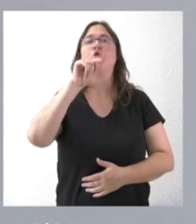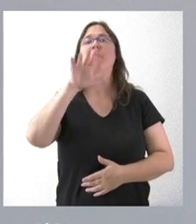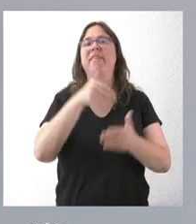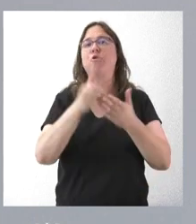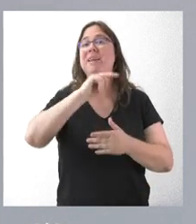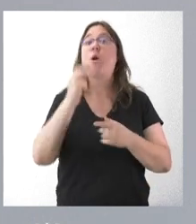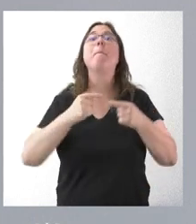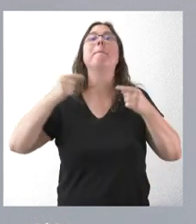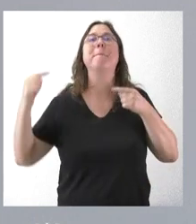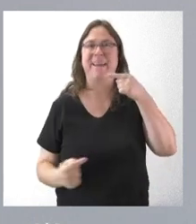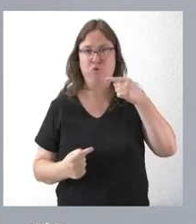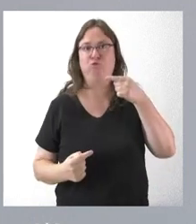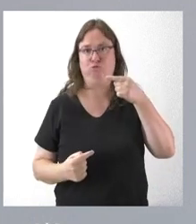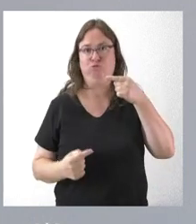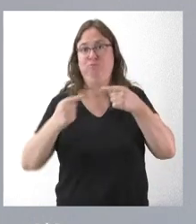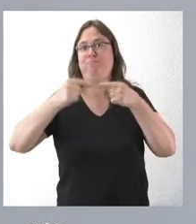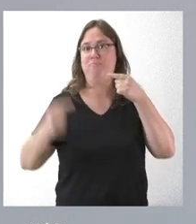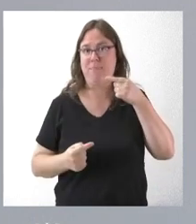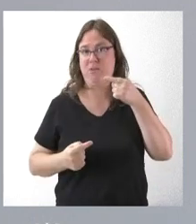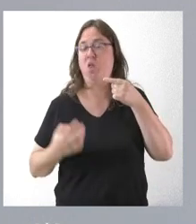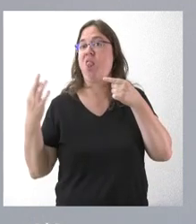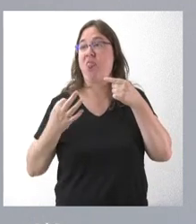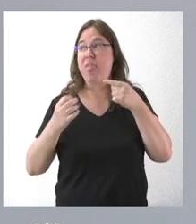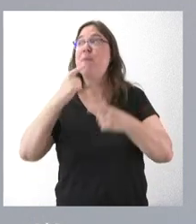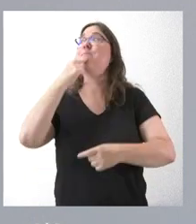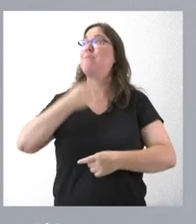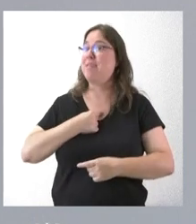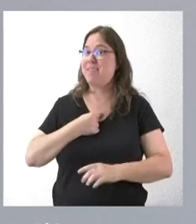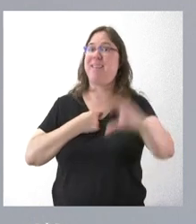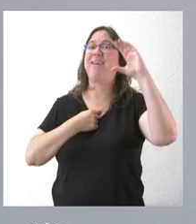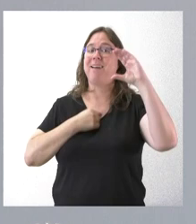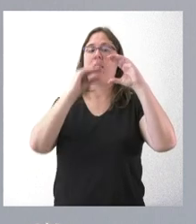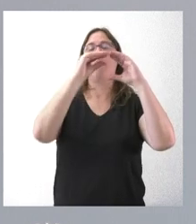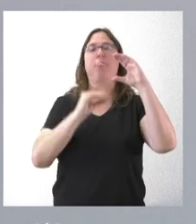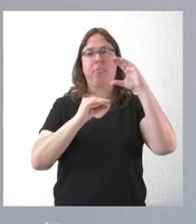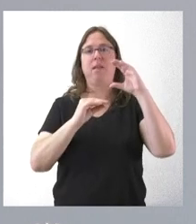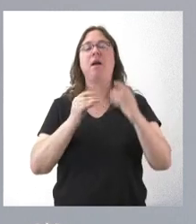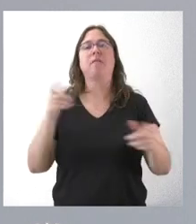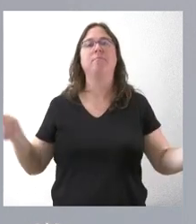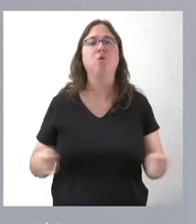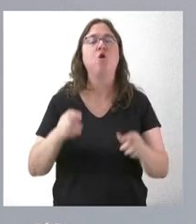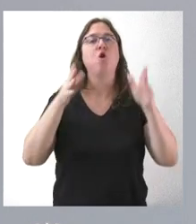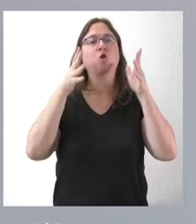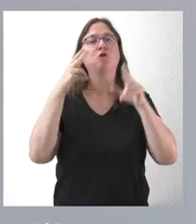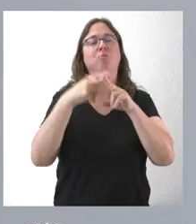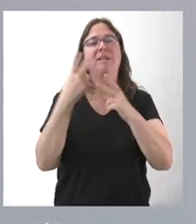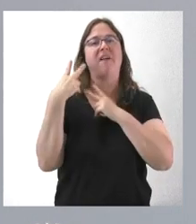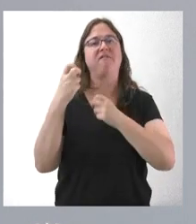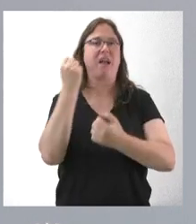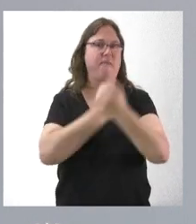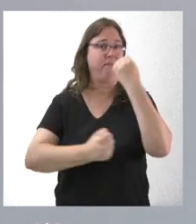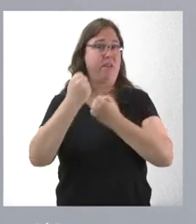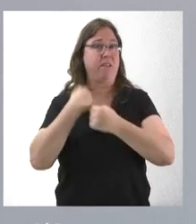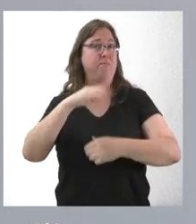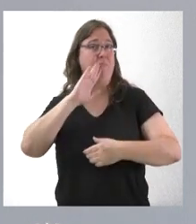de euros menos de lo que se anunció en el Consejo de Política Fiscal y Financiera como las entregas a cuenta que correspondían de acuerdo